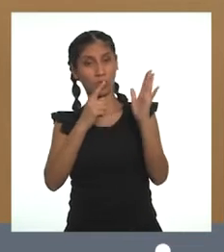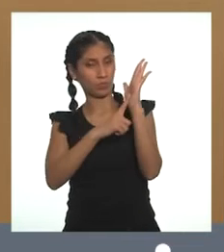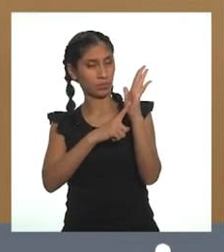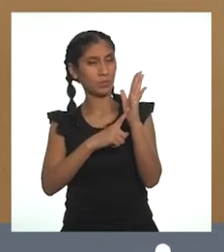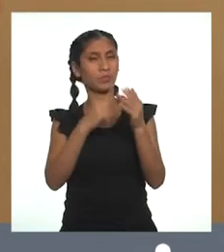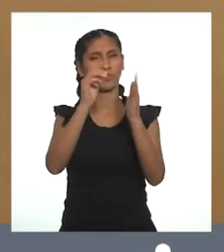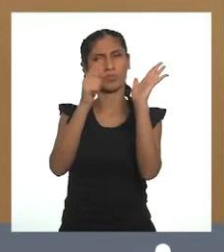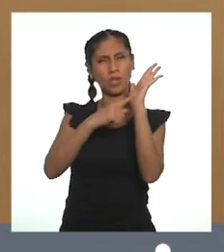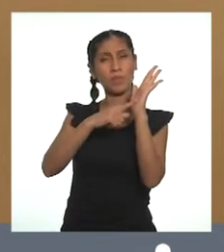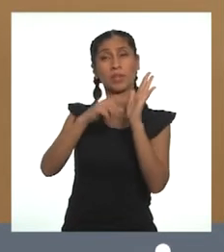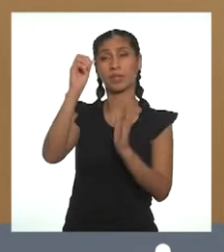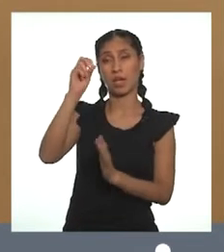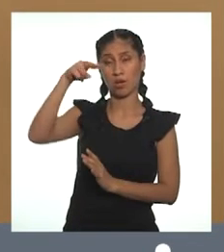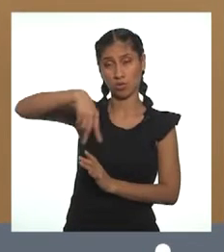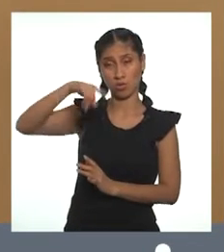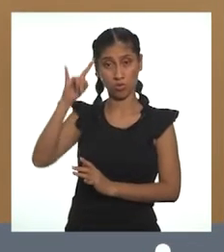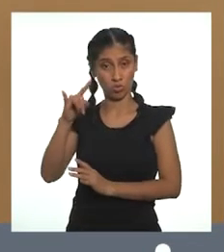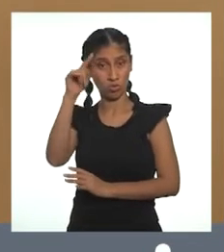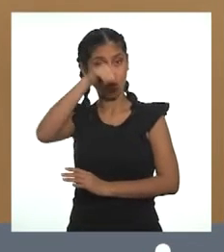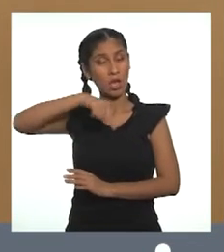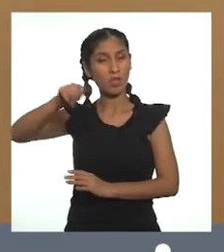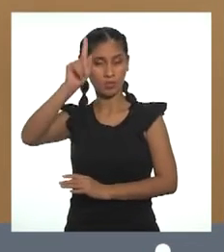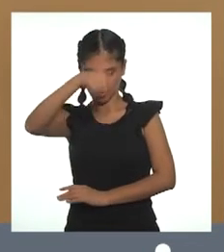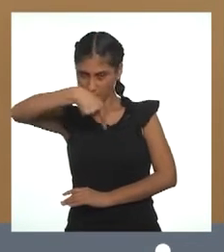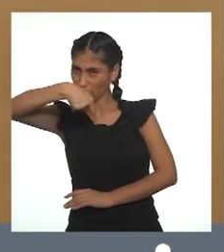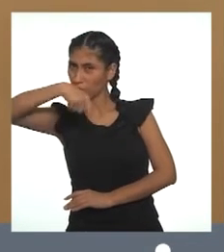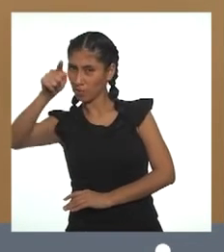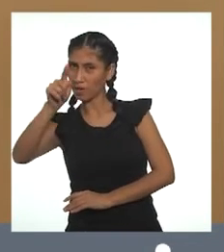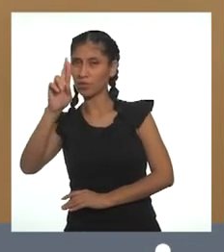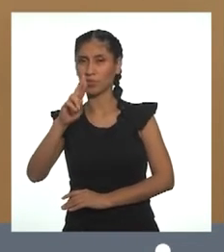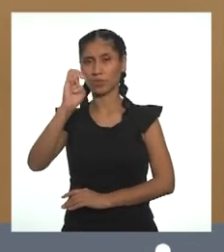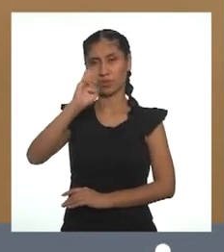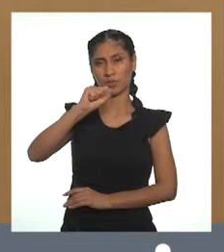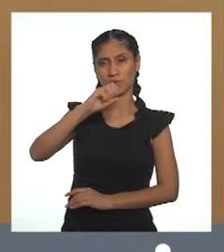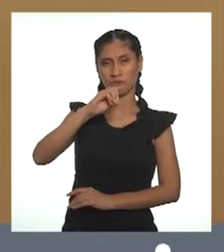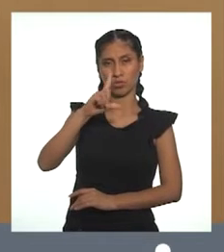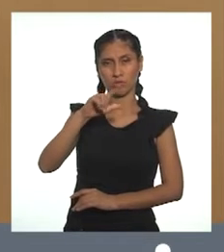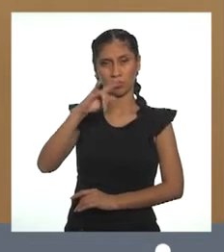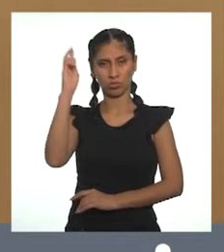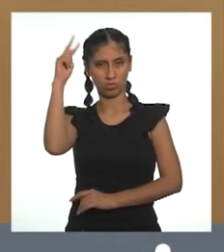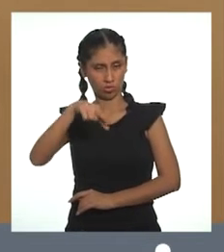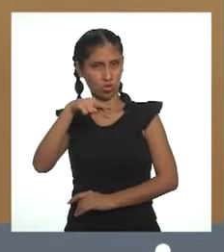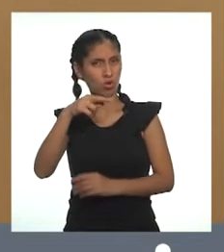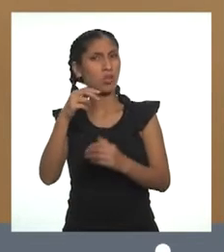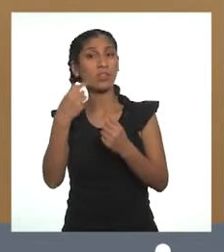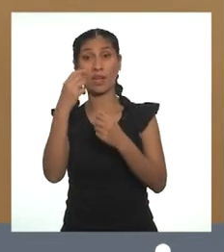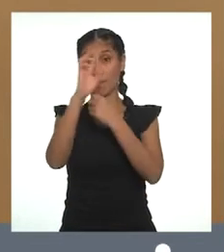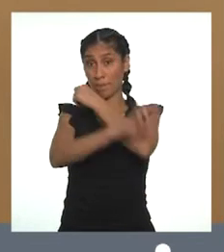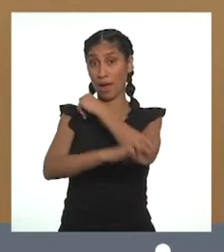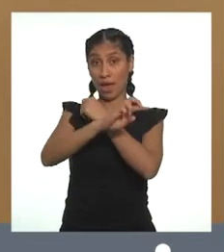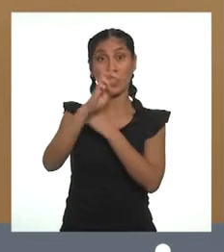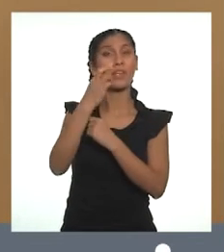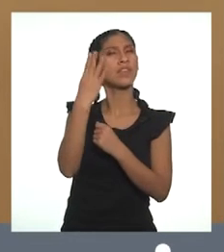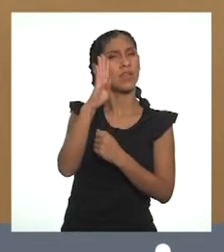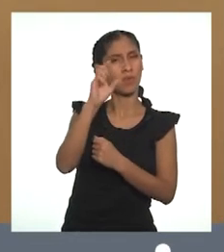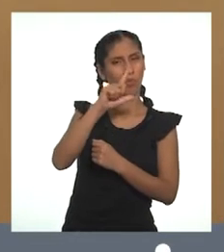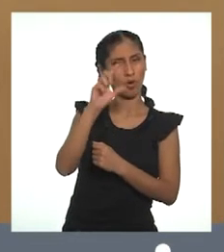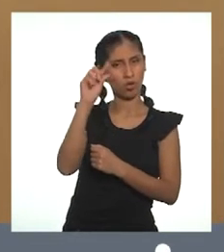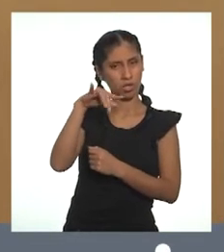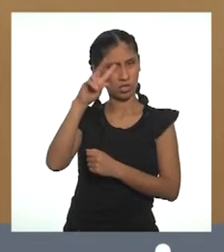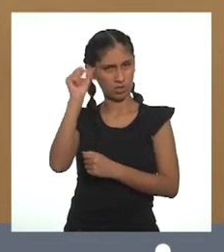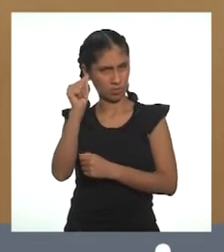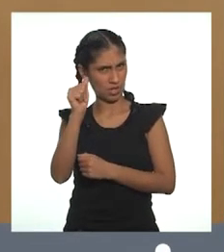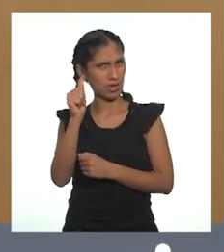de las Naciones Unidas aprobó una resolución presentada por Bolivia con el apoyo de 33